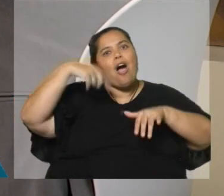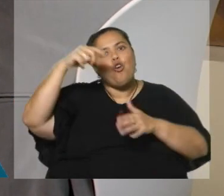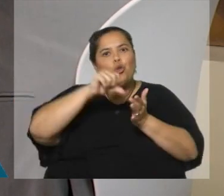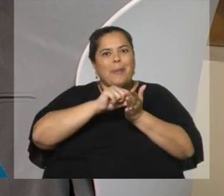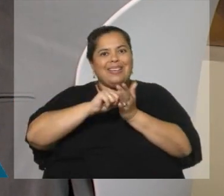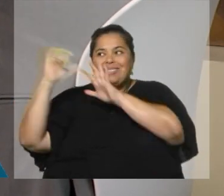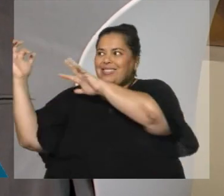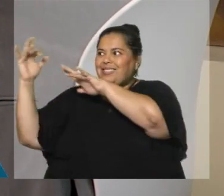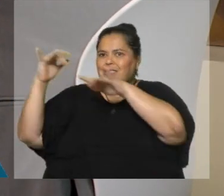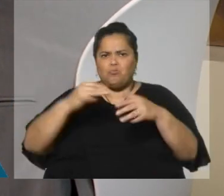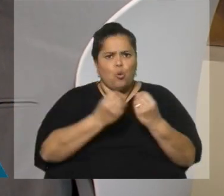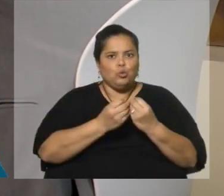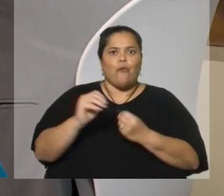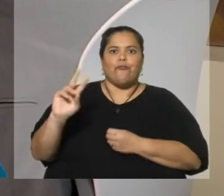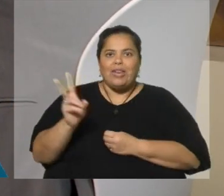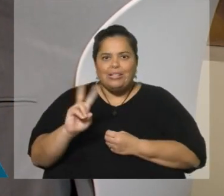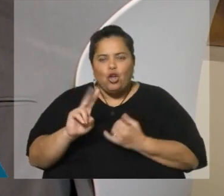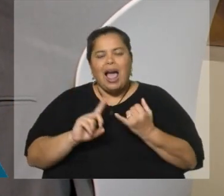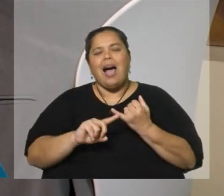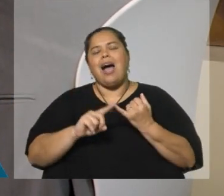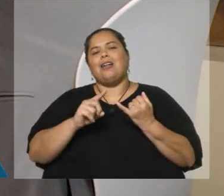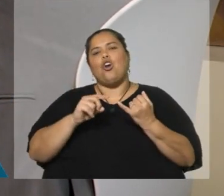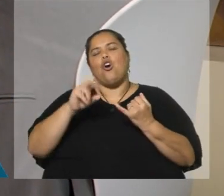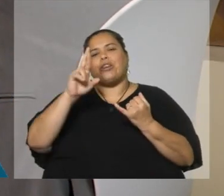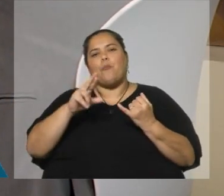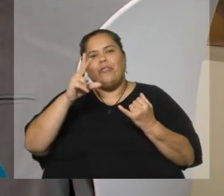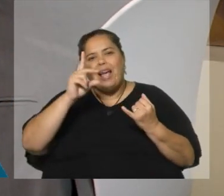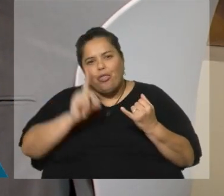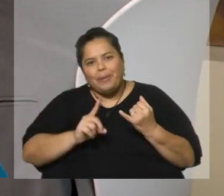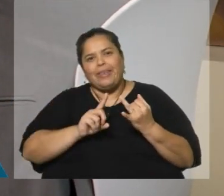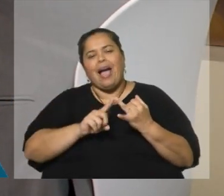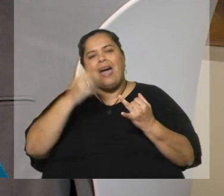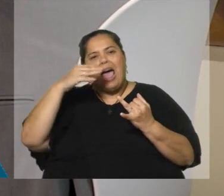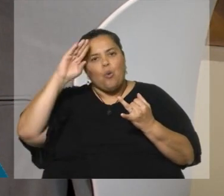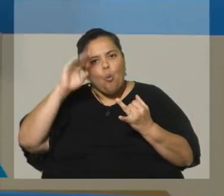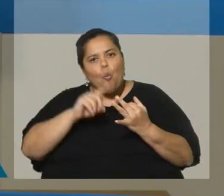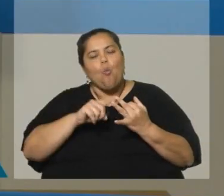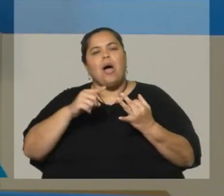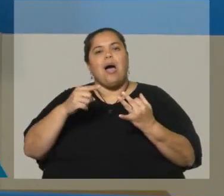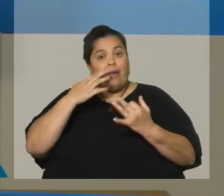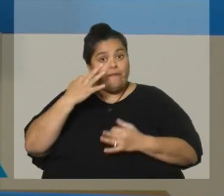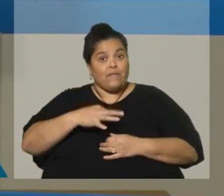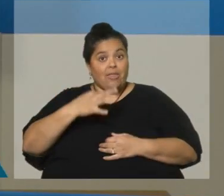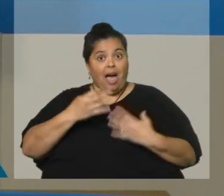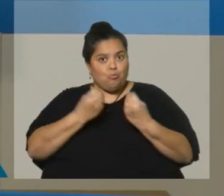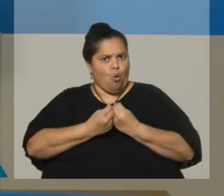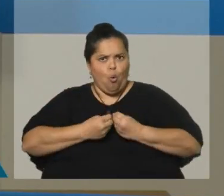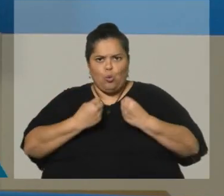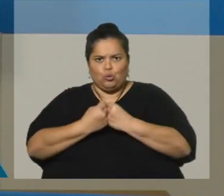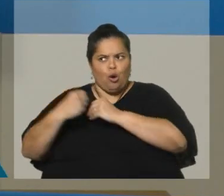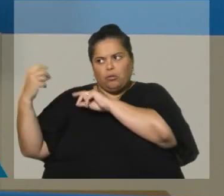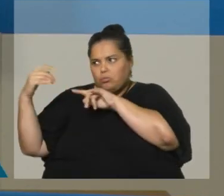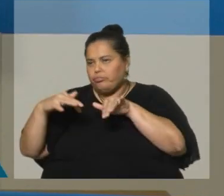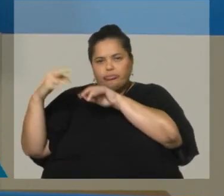se ve unos cuantos, vio, venezolanos, de República Dominicana, de Cuba. Sí, es cierto, hemos tenido un proceso inmigratorio muy